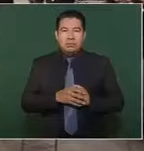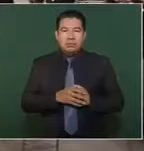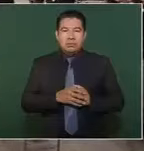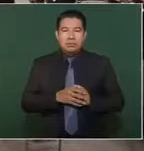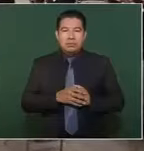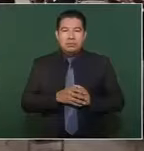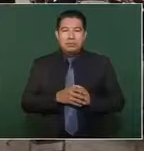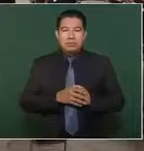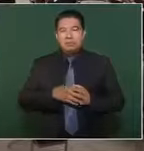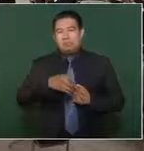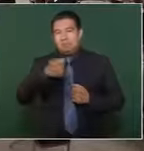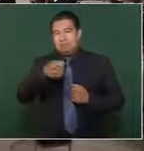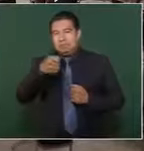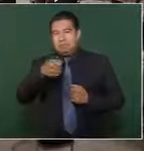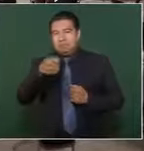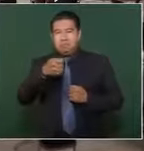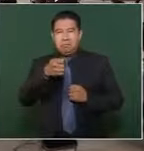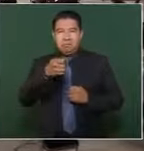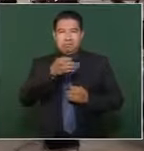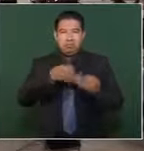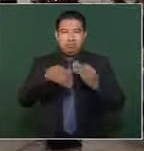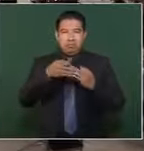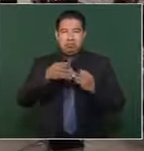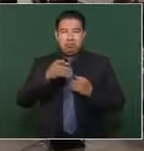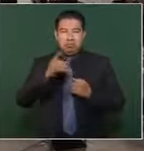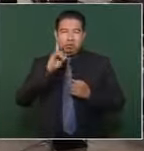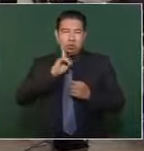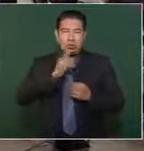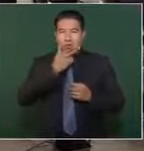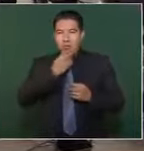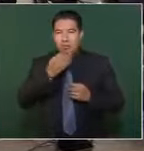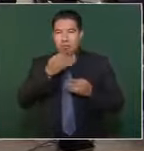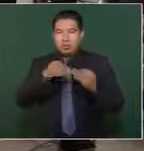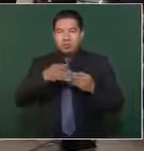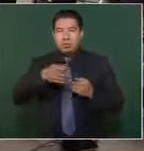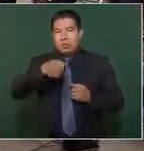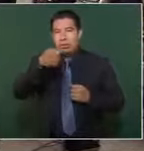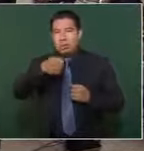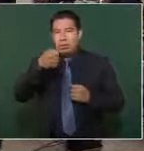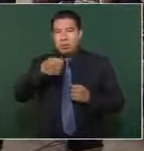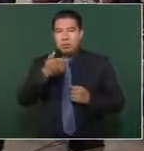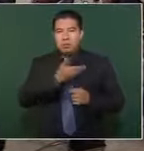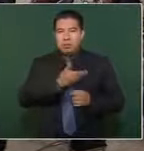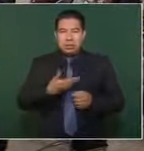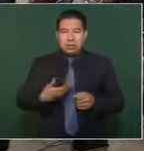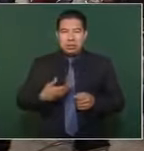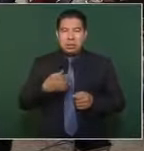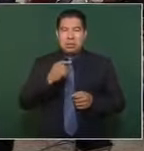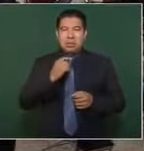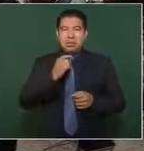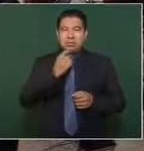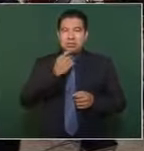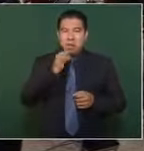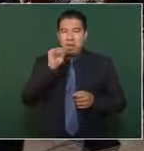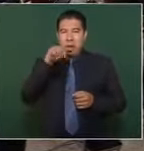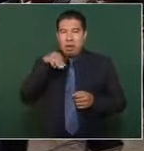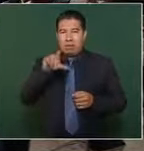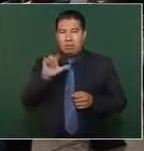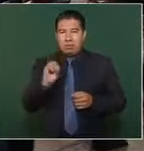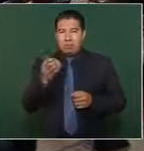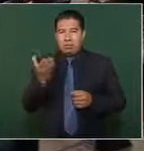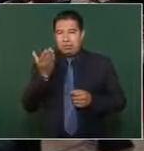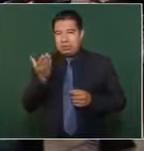Saludo a todas y a todos. Saludamos al presidente Andrés Manuel López Obrador, le damos la bienvenida